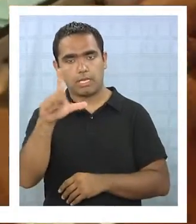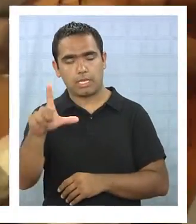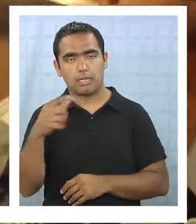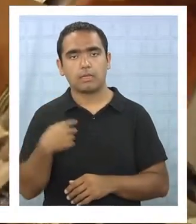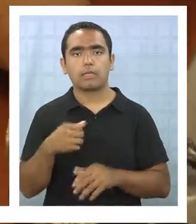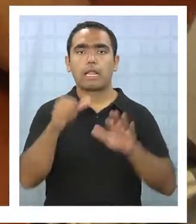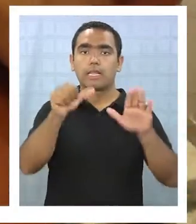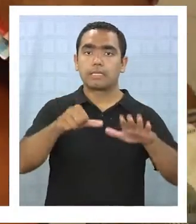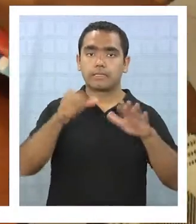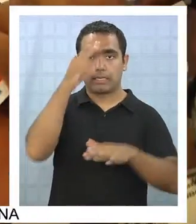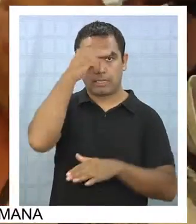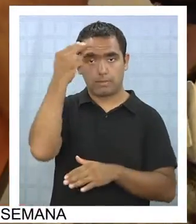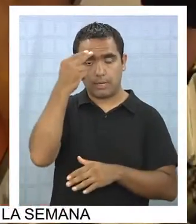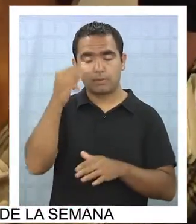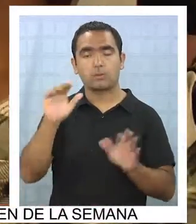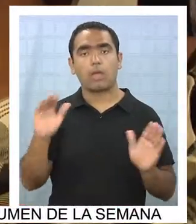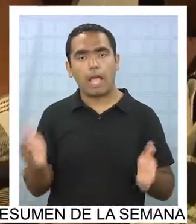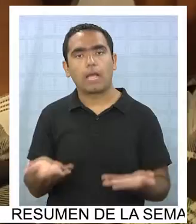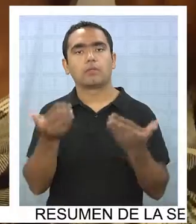16 de marzo.